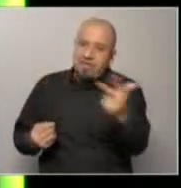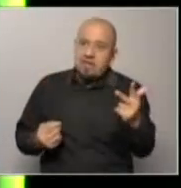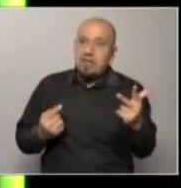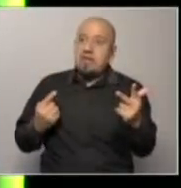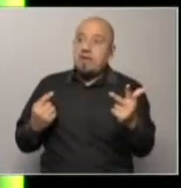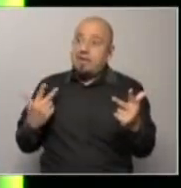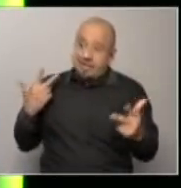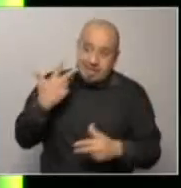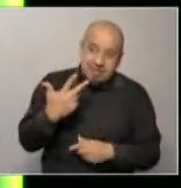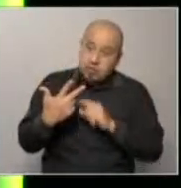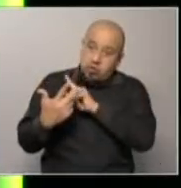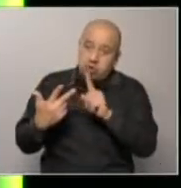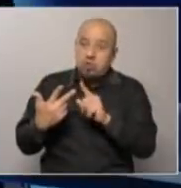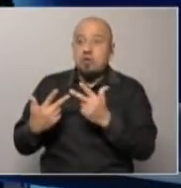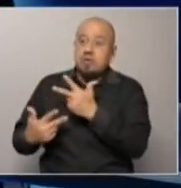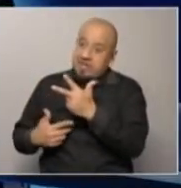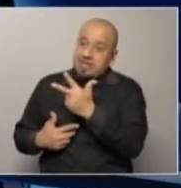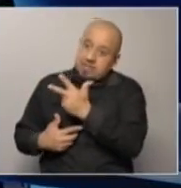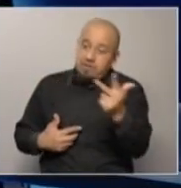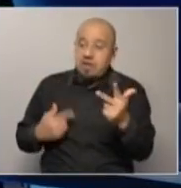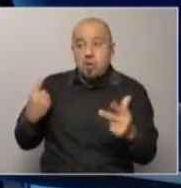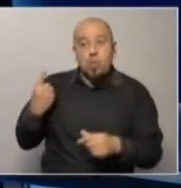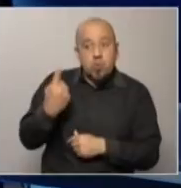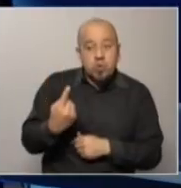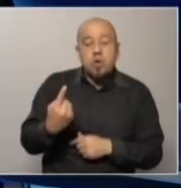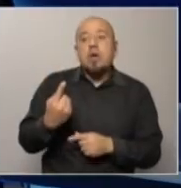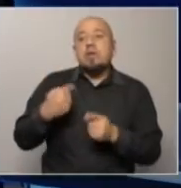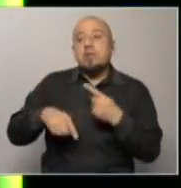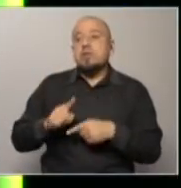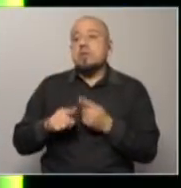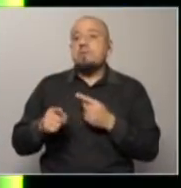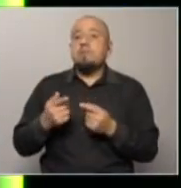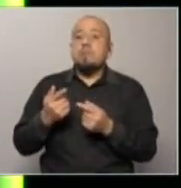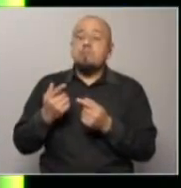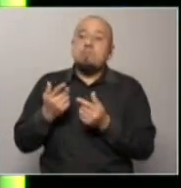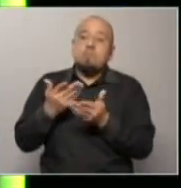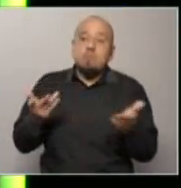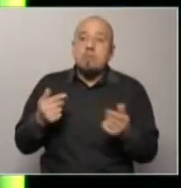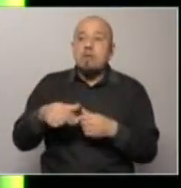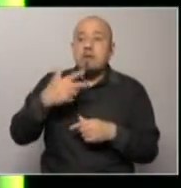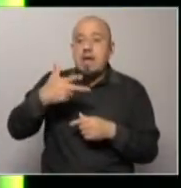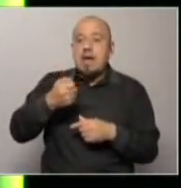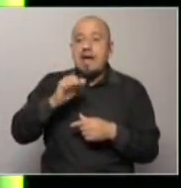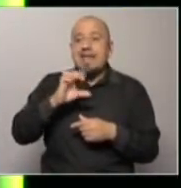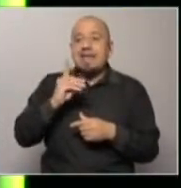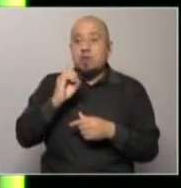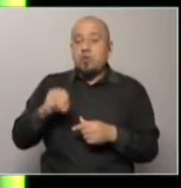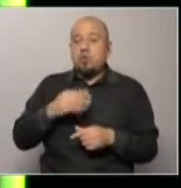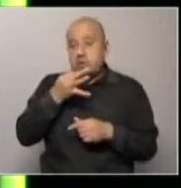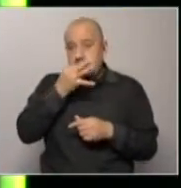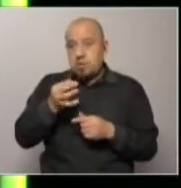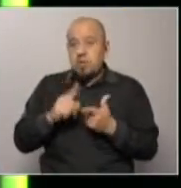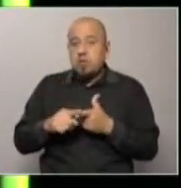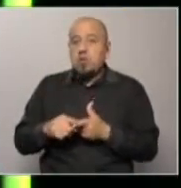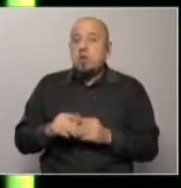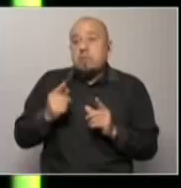contratos de la administración central en un 60% y bueno Javier Daedo ya dijo que por lo menos desde su